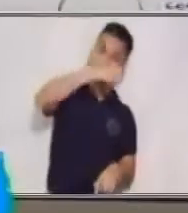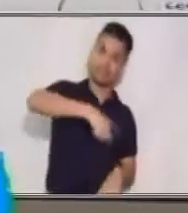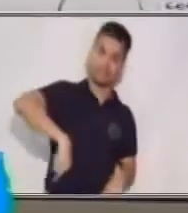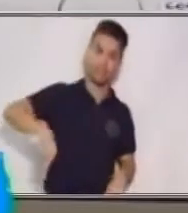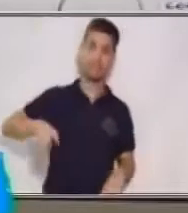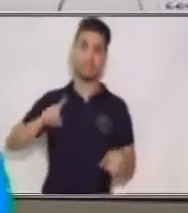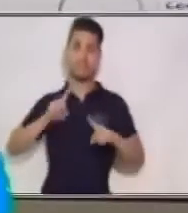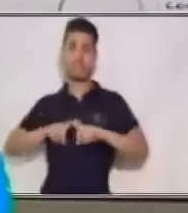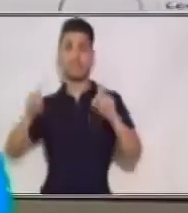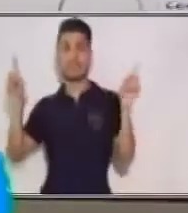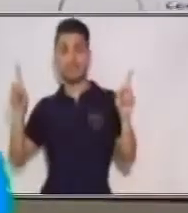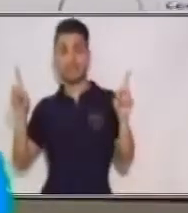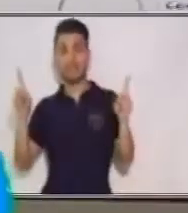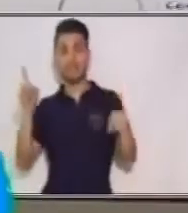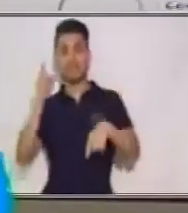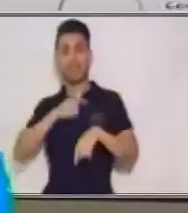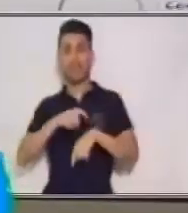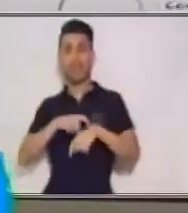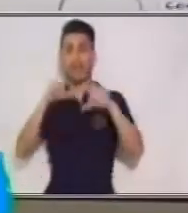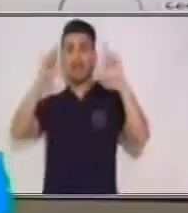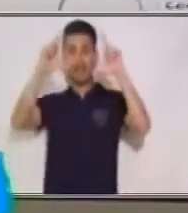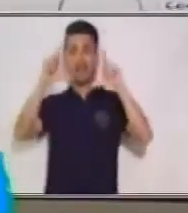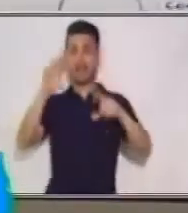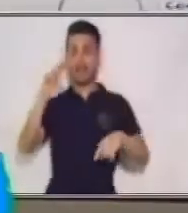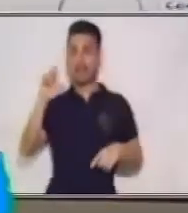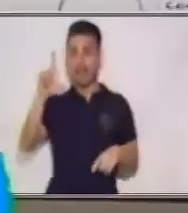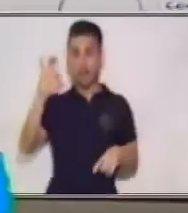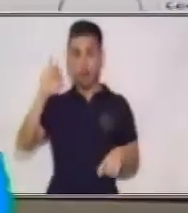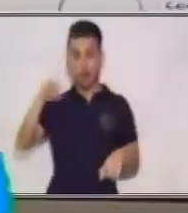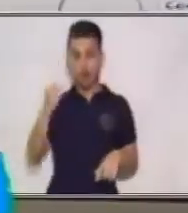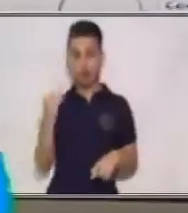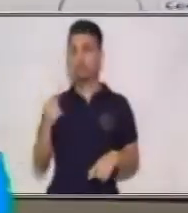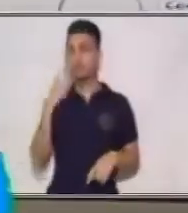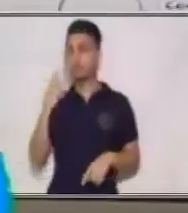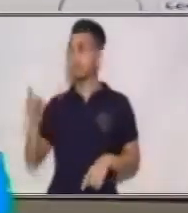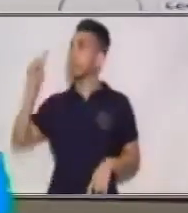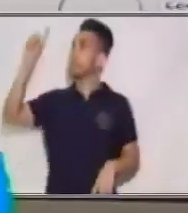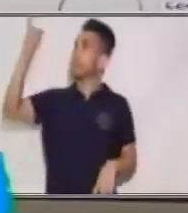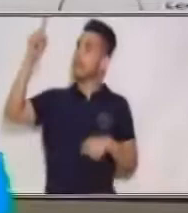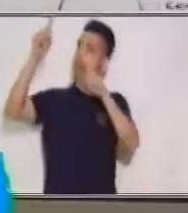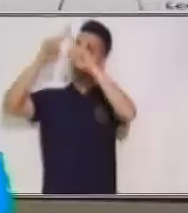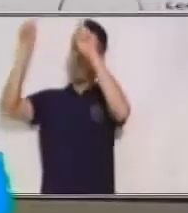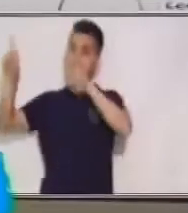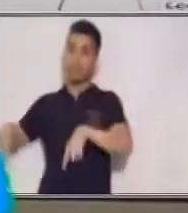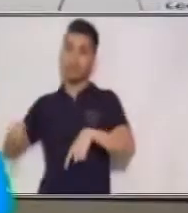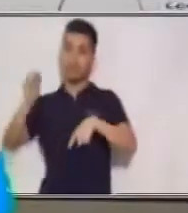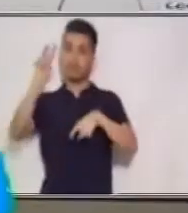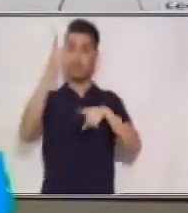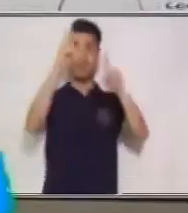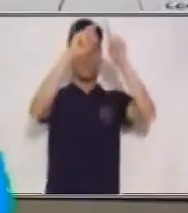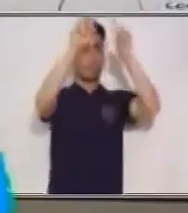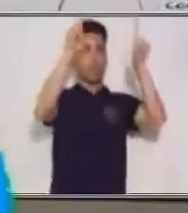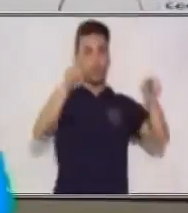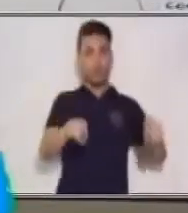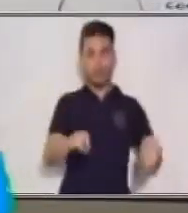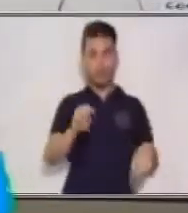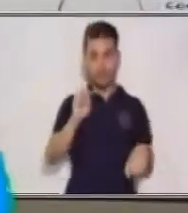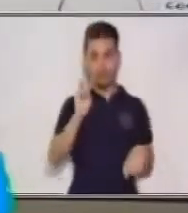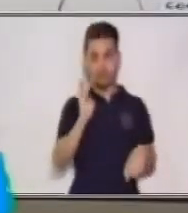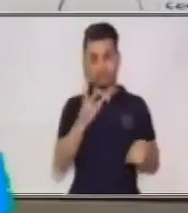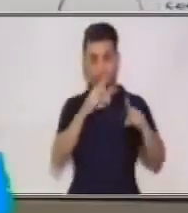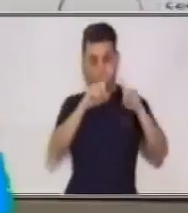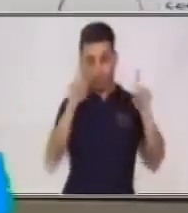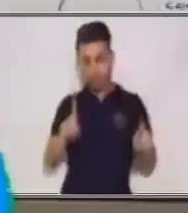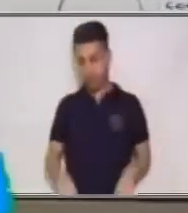Análogo, ¿verdad? Entonces, tenemos el primer cuadrante, segundo, tercero y cuarto cuadrante. Ahora que ya recordamos